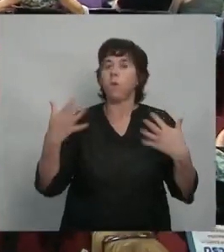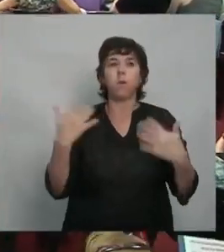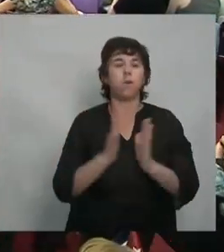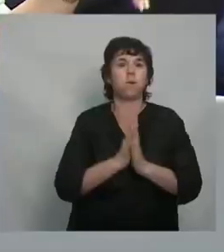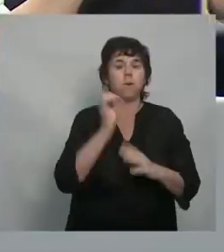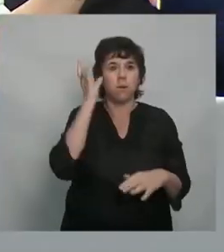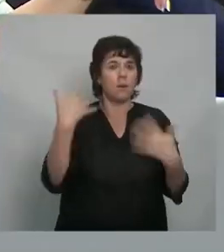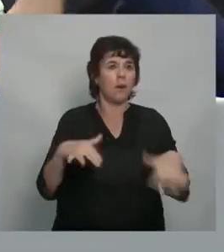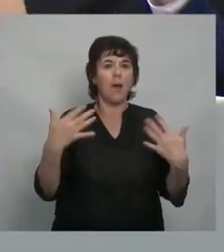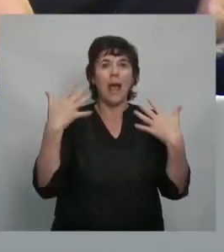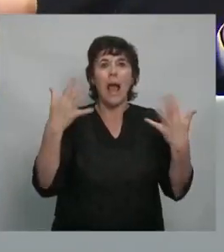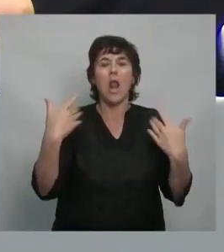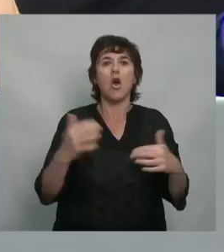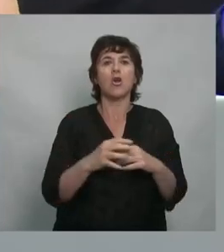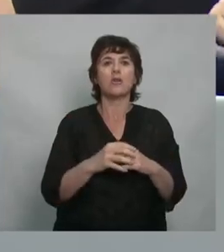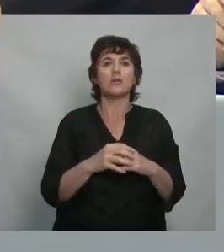discutiendo.